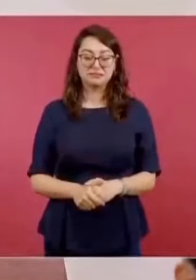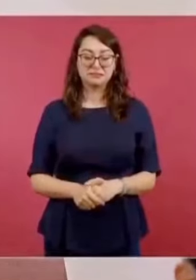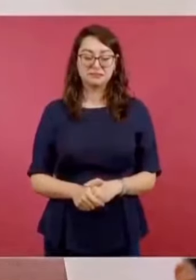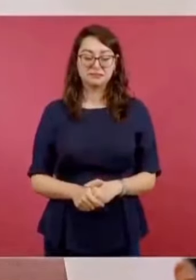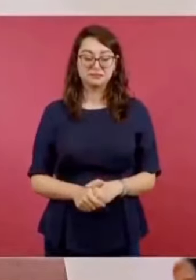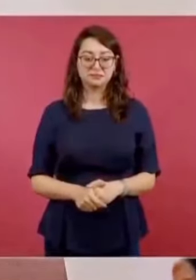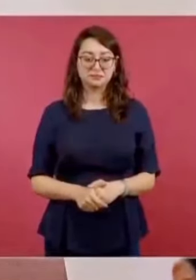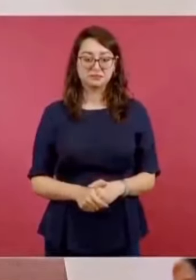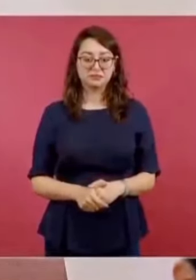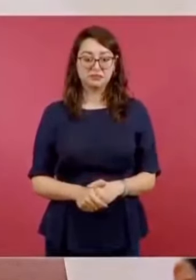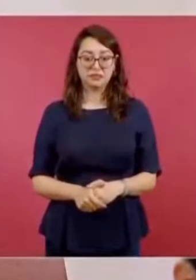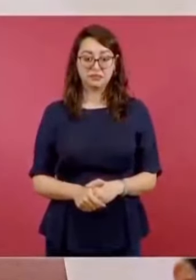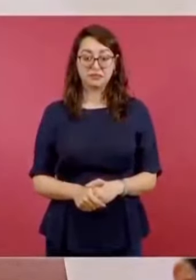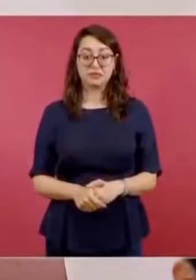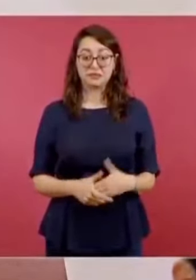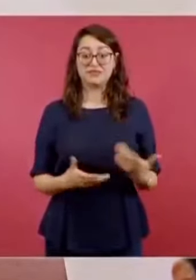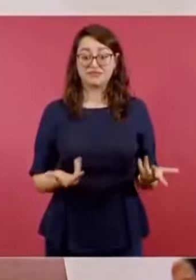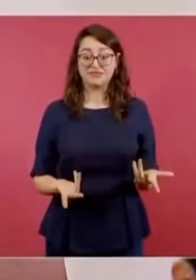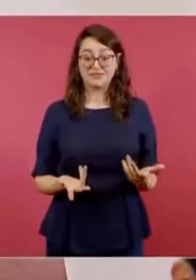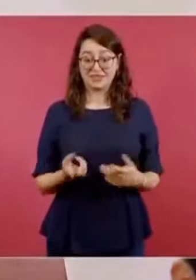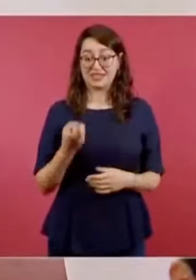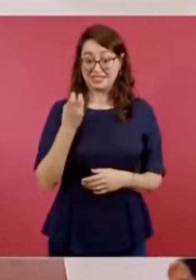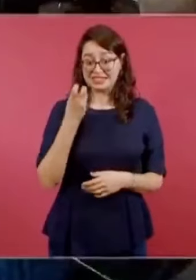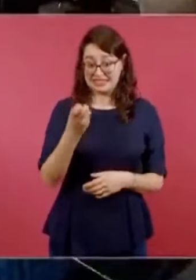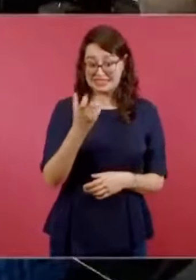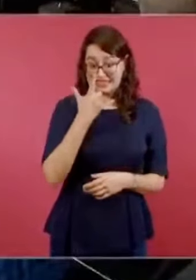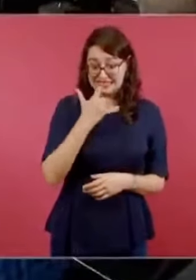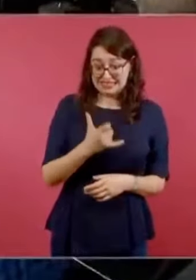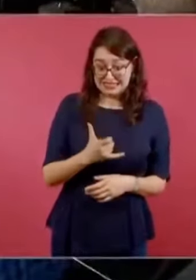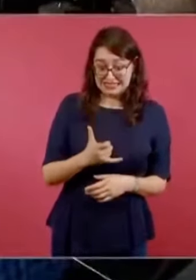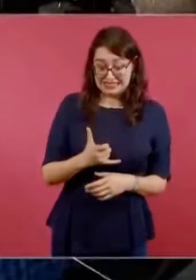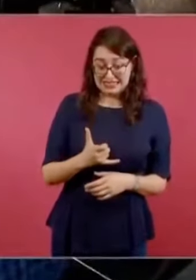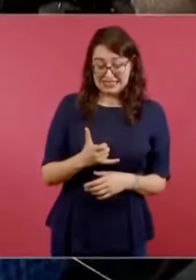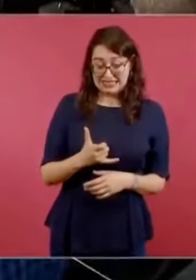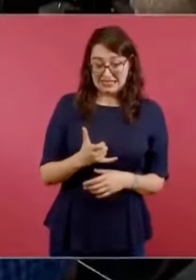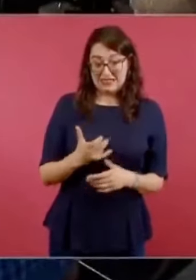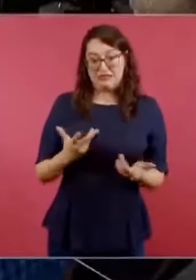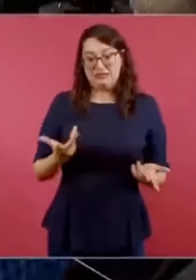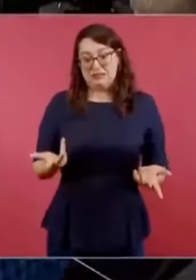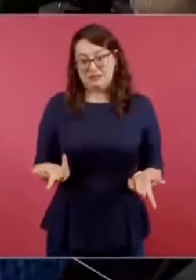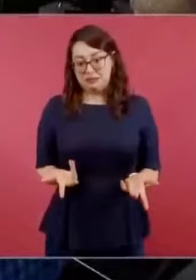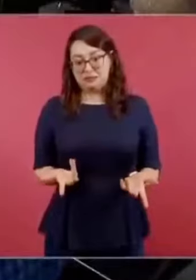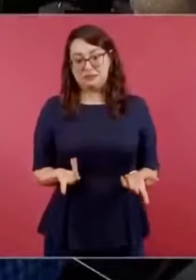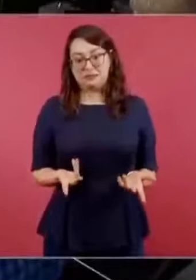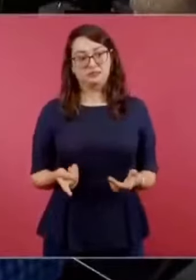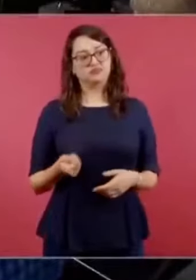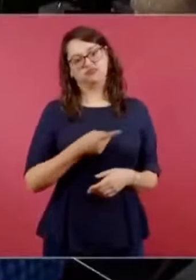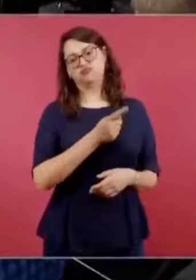Ese es el fenómeno, es lo del New York Times,